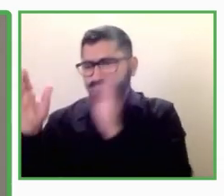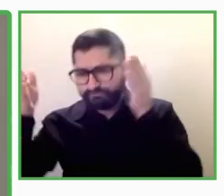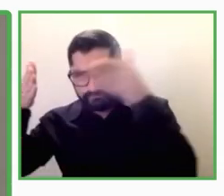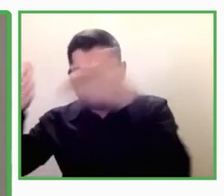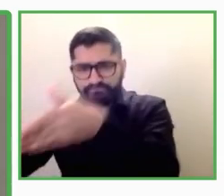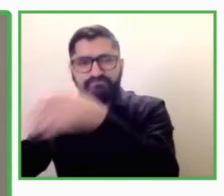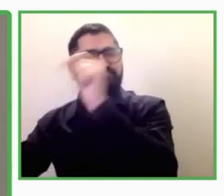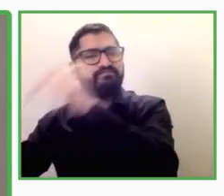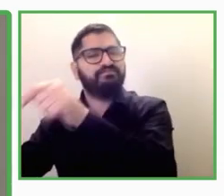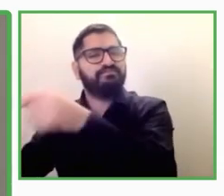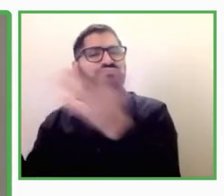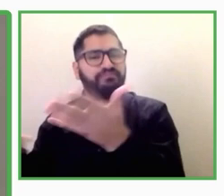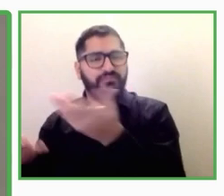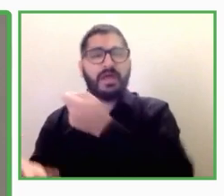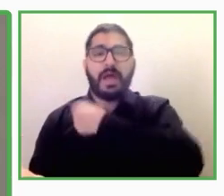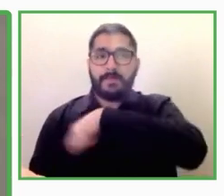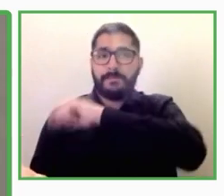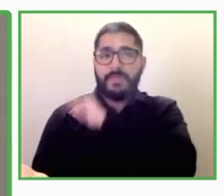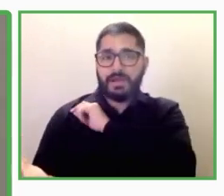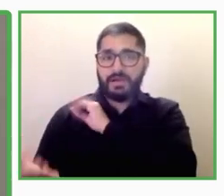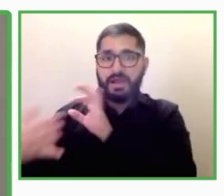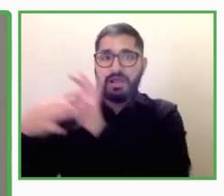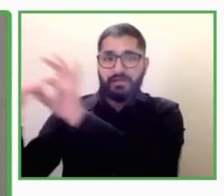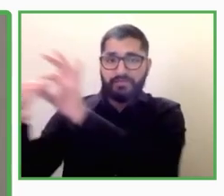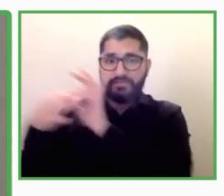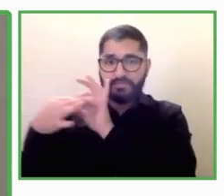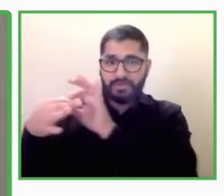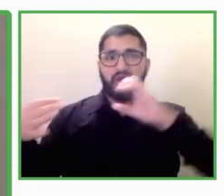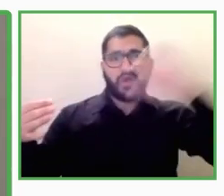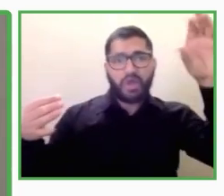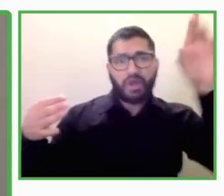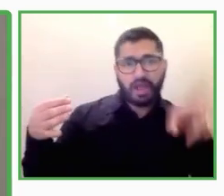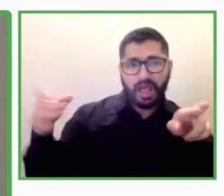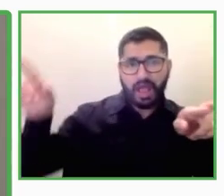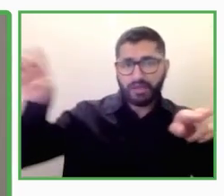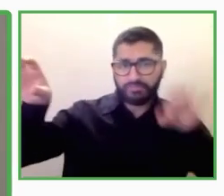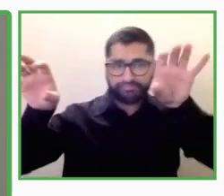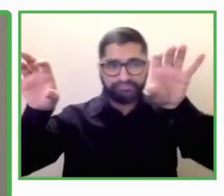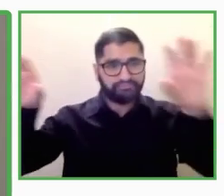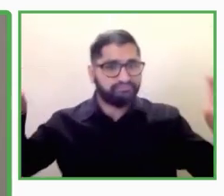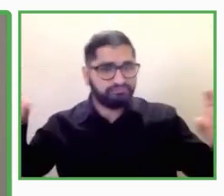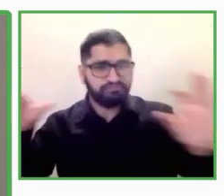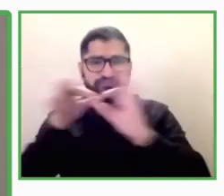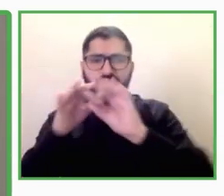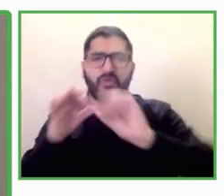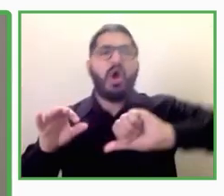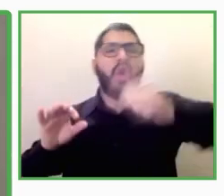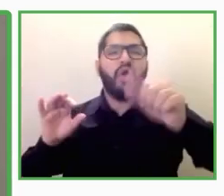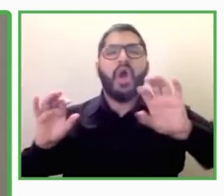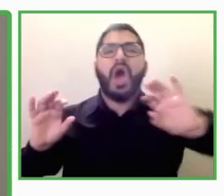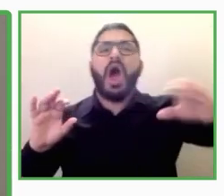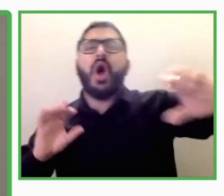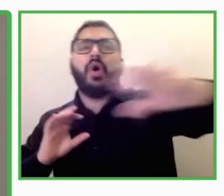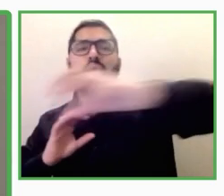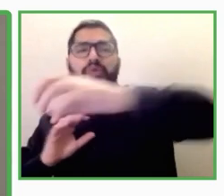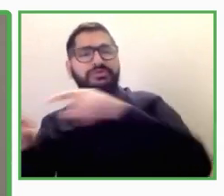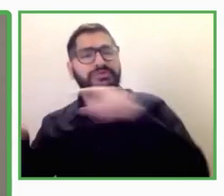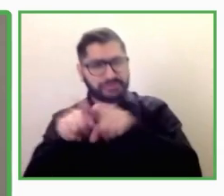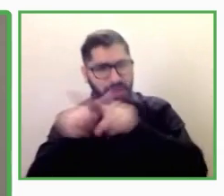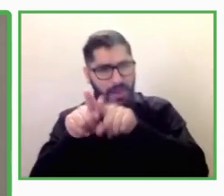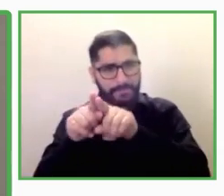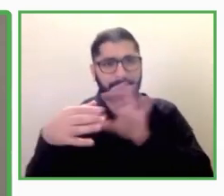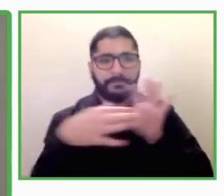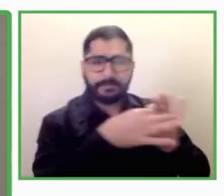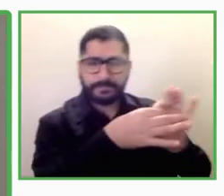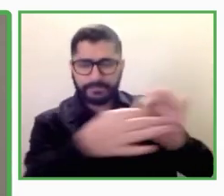todo en cuatro elementos principales. Uno es que debemos considerar cómo mejorar los sistemas de intermediación laboral de